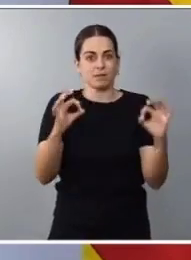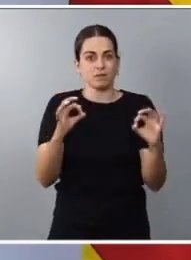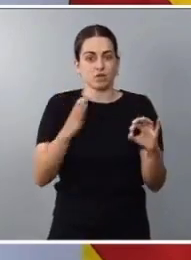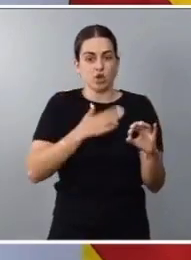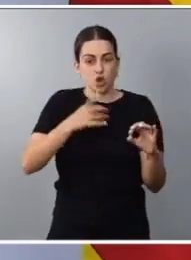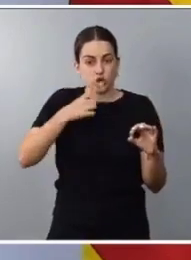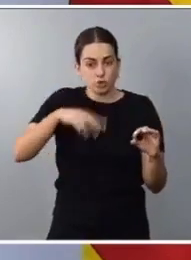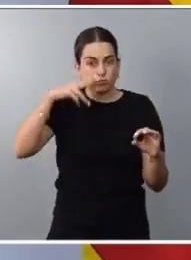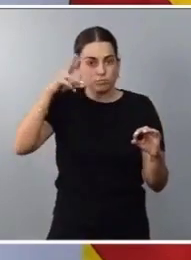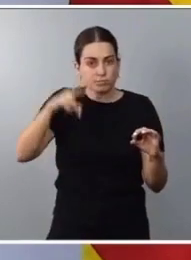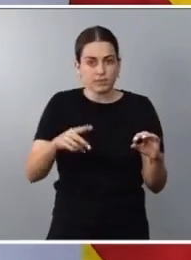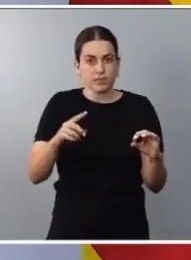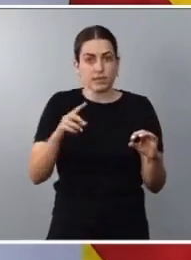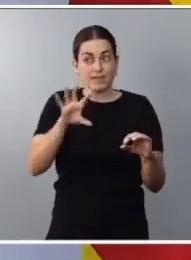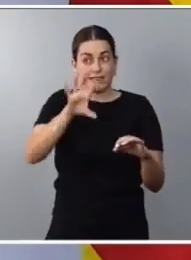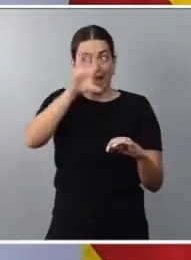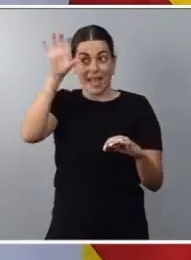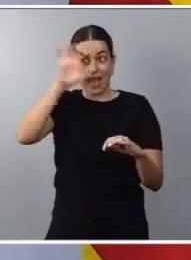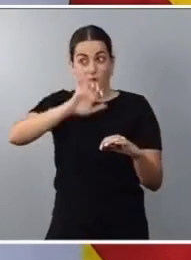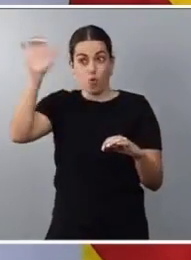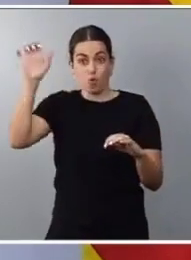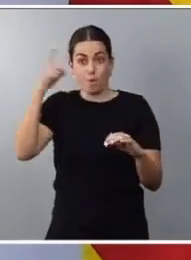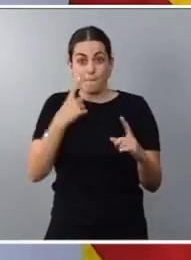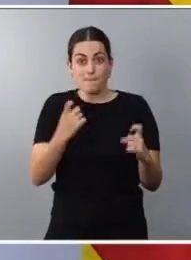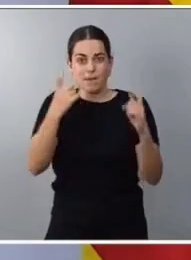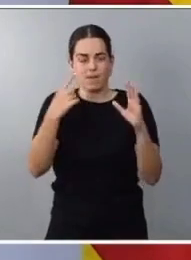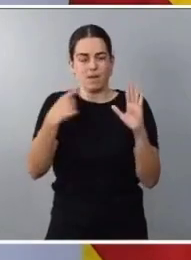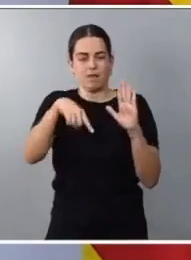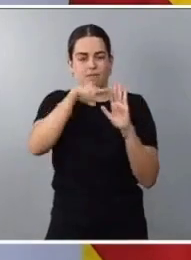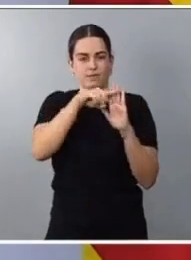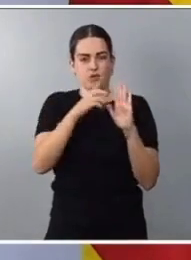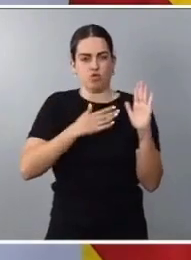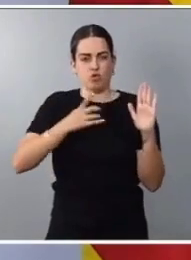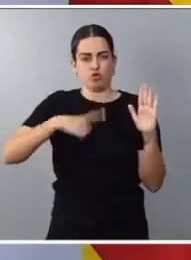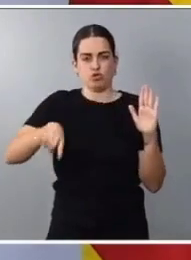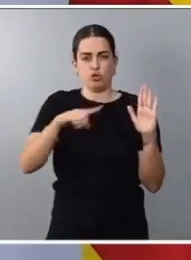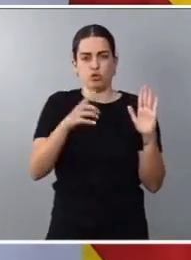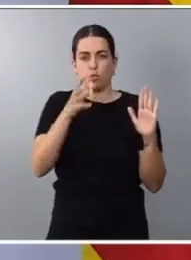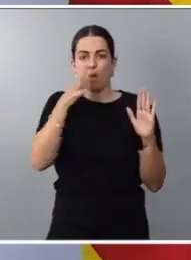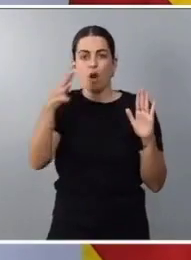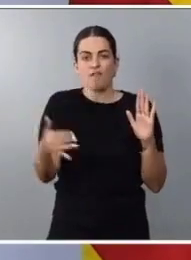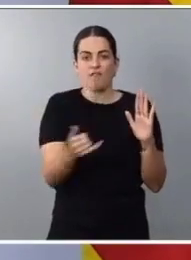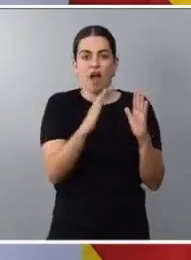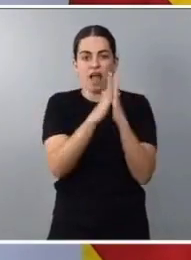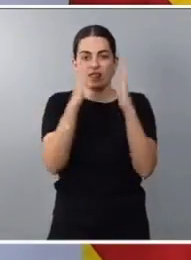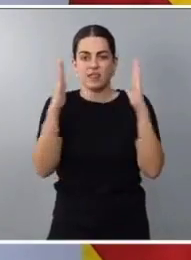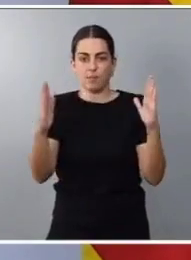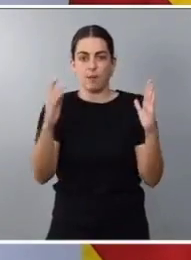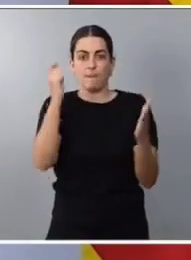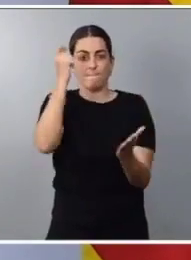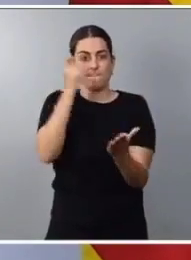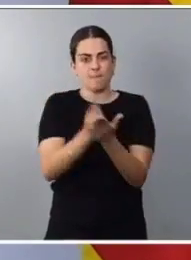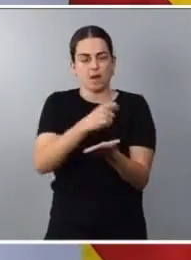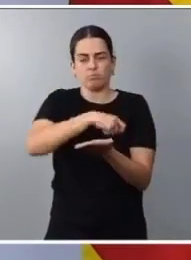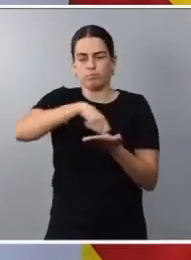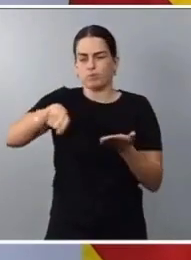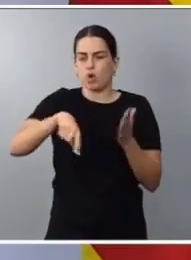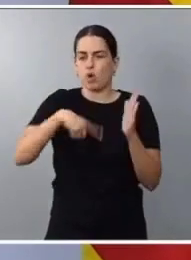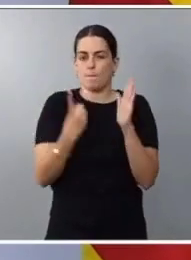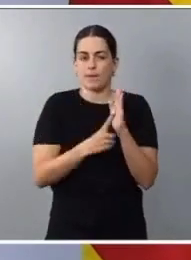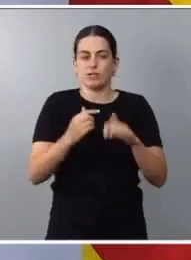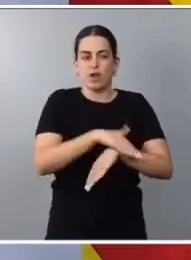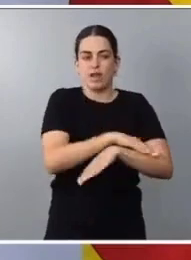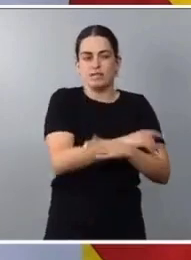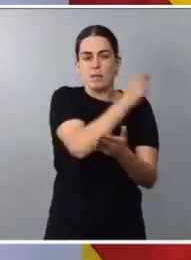primer país de Europa en regular por primera vez una incapacidad temporal pagada íntegramente por el Estado para reglas